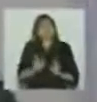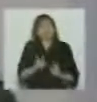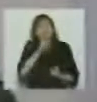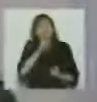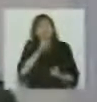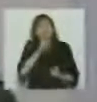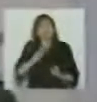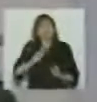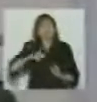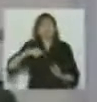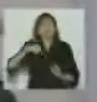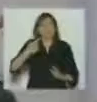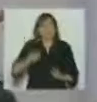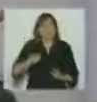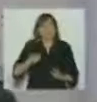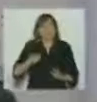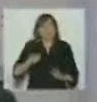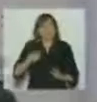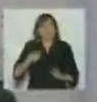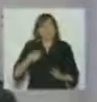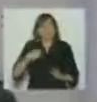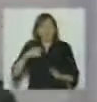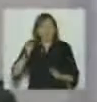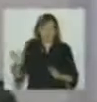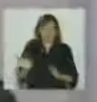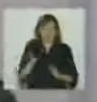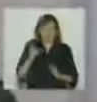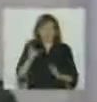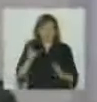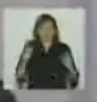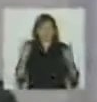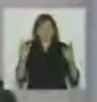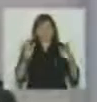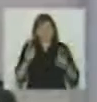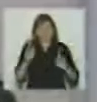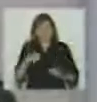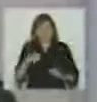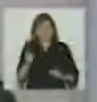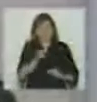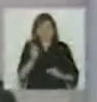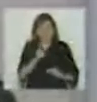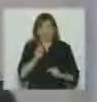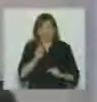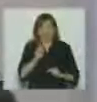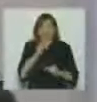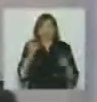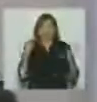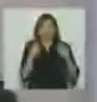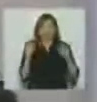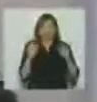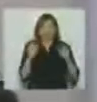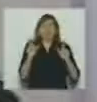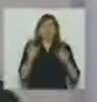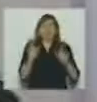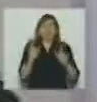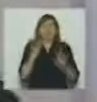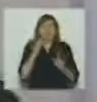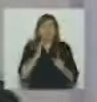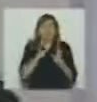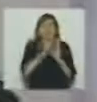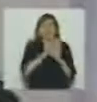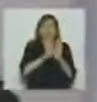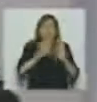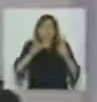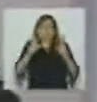y compra el televisor y se lo lleva abajo del brazo a la casa no es así, quiero ponerlo en la exacta medida